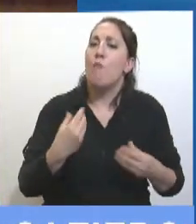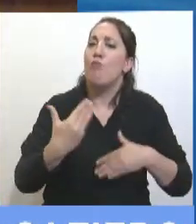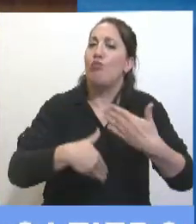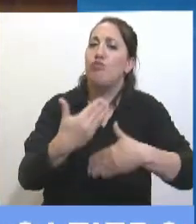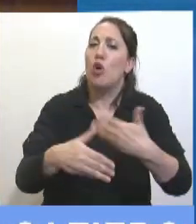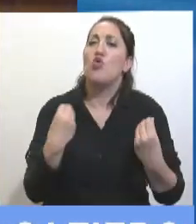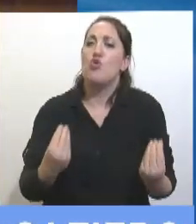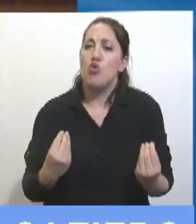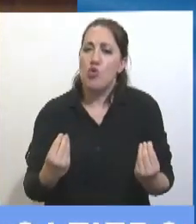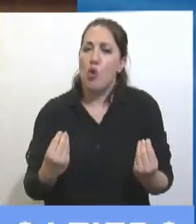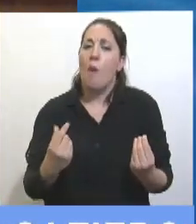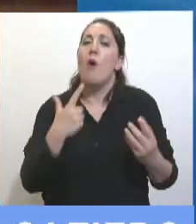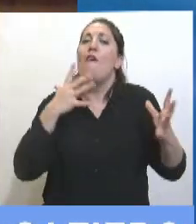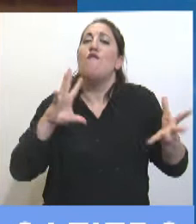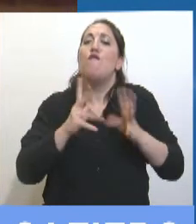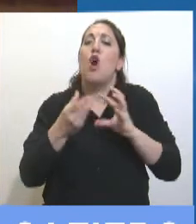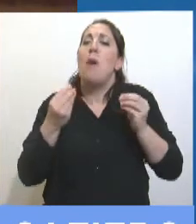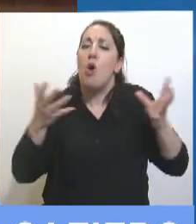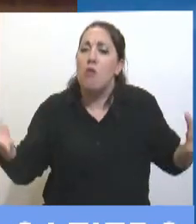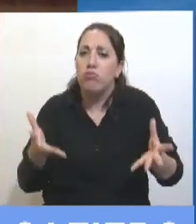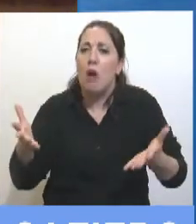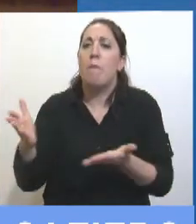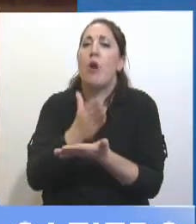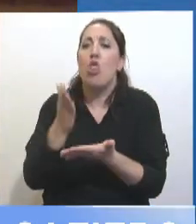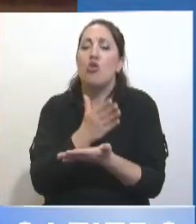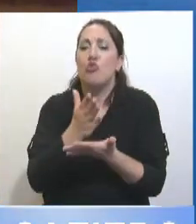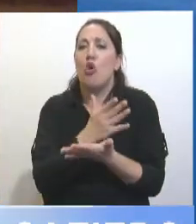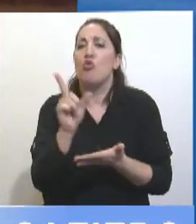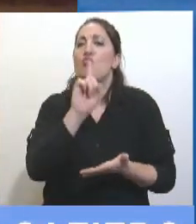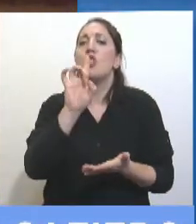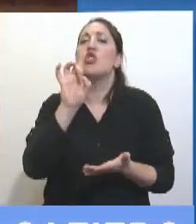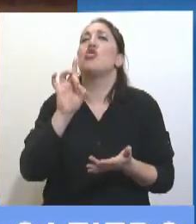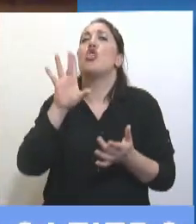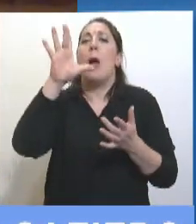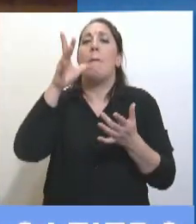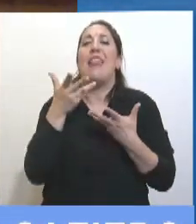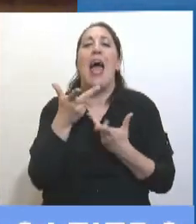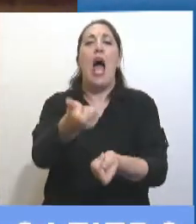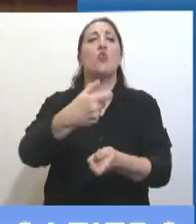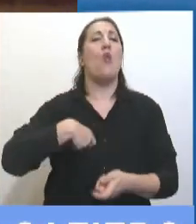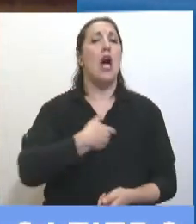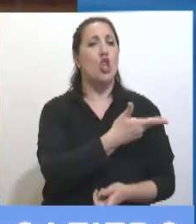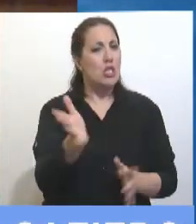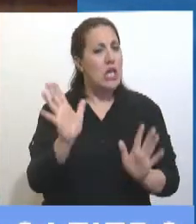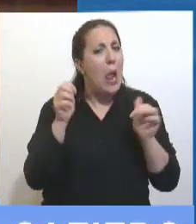seguimos alentando la producción, no es todo la ayuda social, que bienvenida que sea.